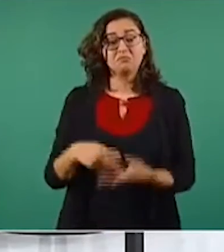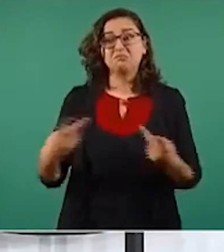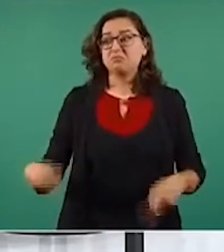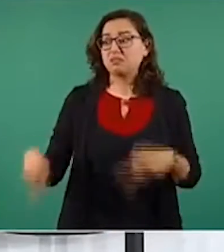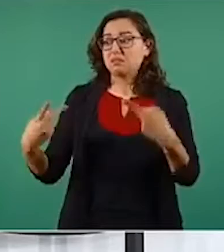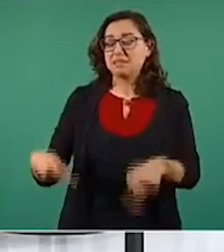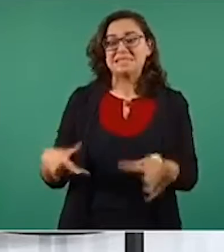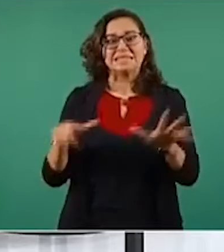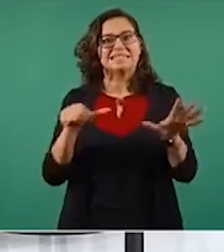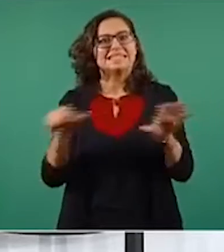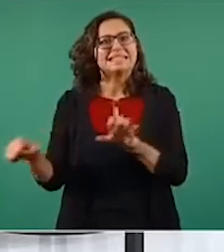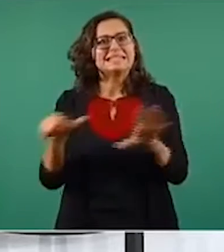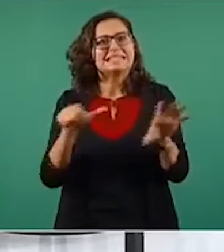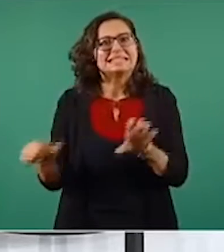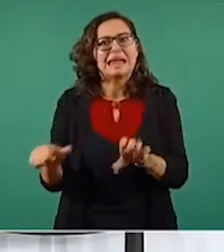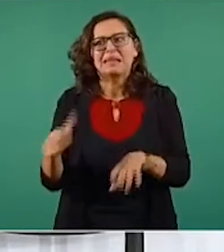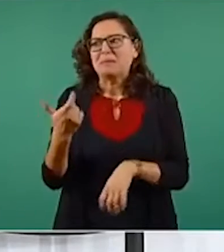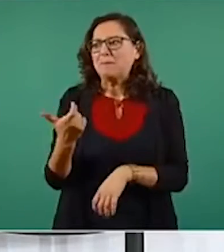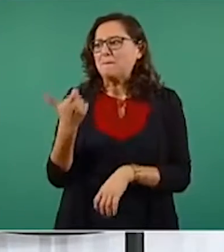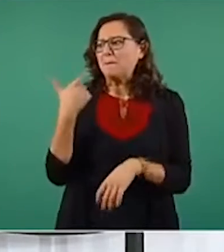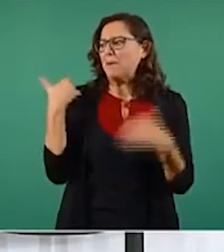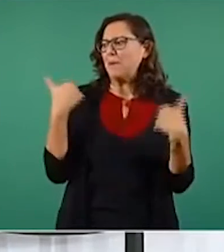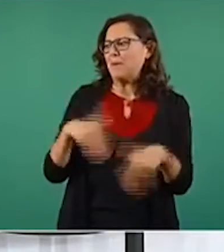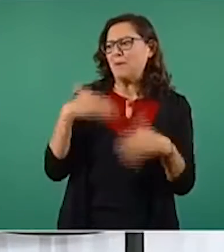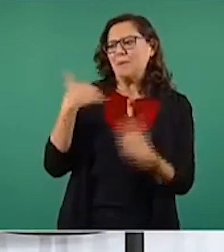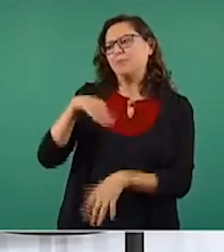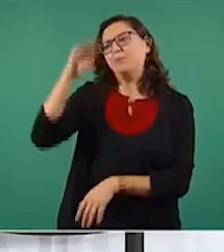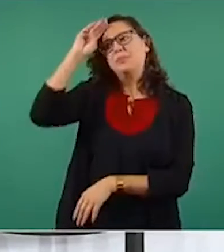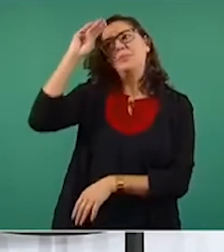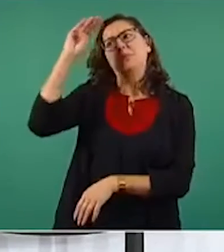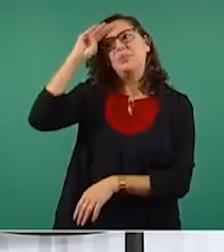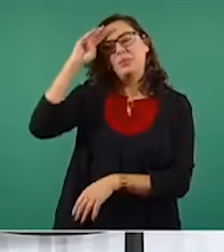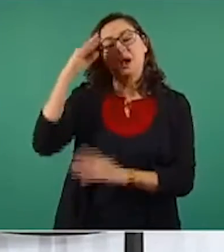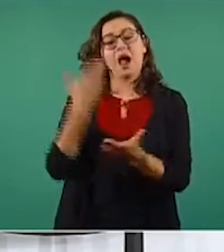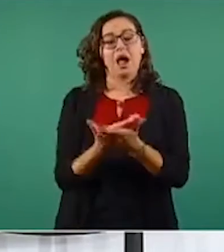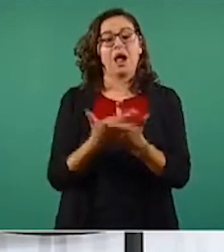viene a apoyar también para nosotros la soberanía de nuestro país.